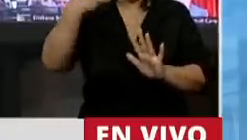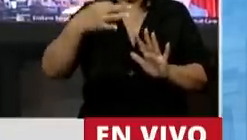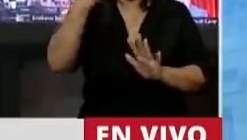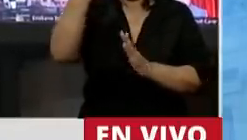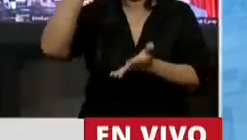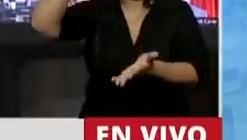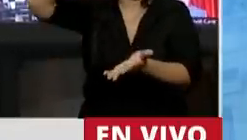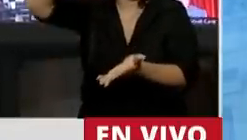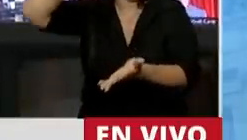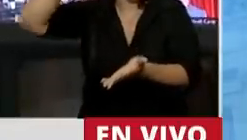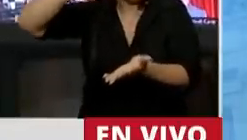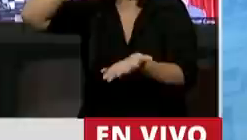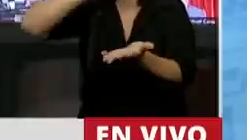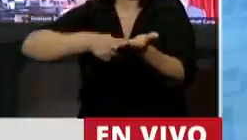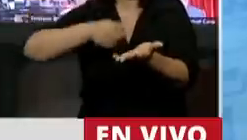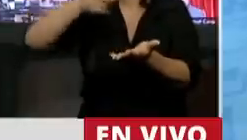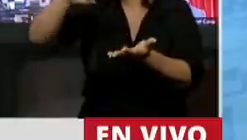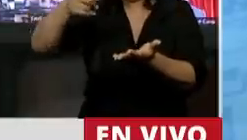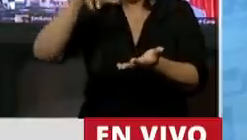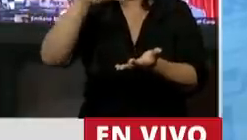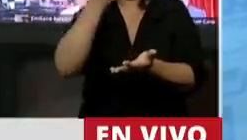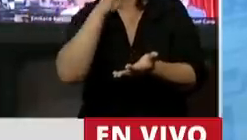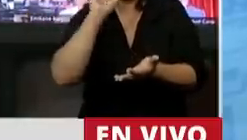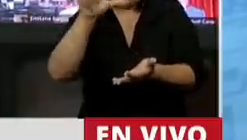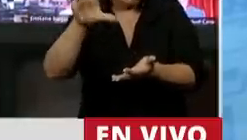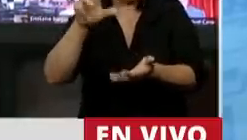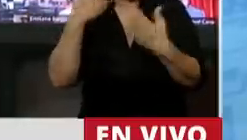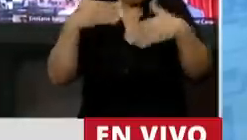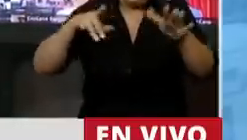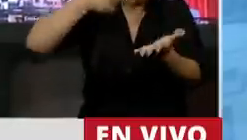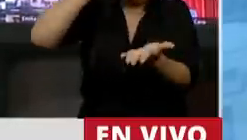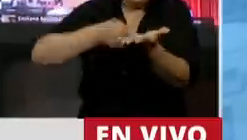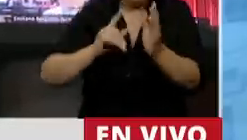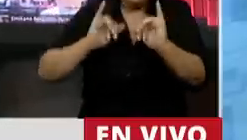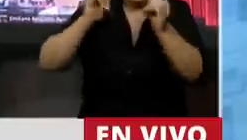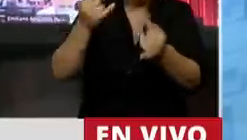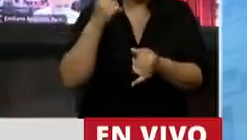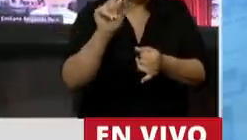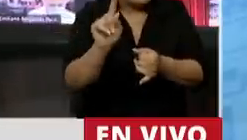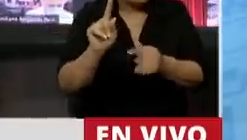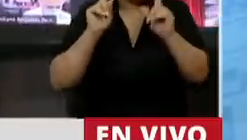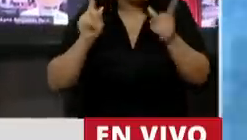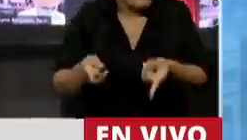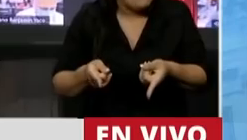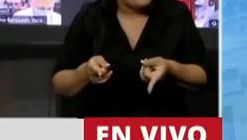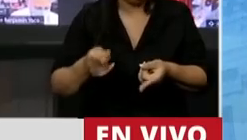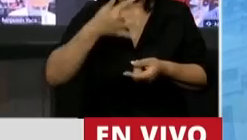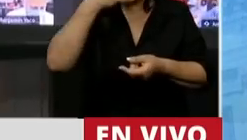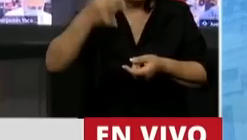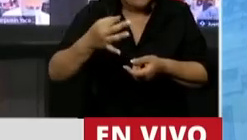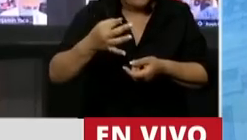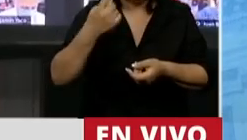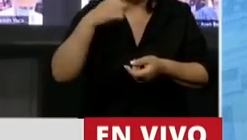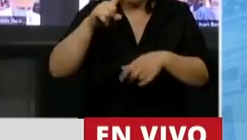dicte una cautelar, siempre los grupos económicos más concentrados lo encuentran, pero también no es menos cierto que seguramente cuando